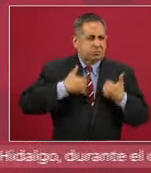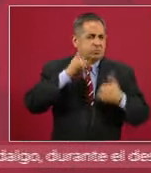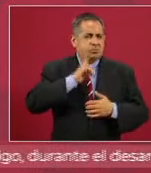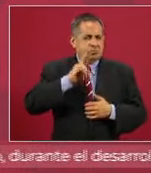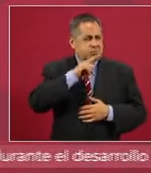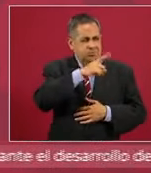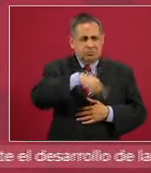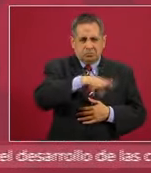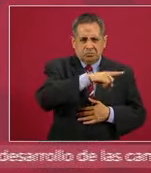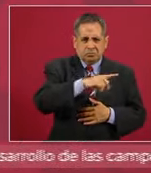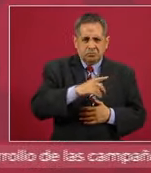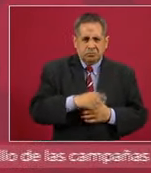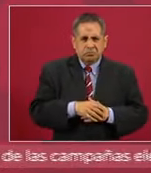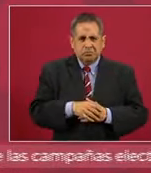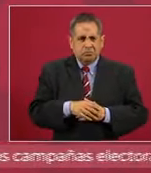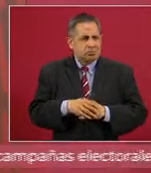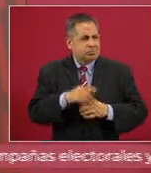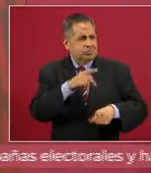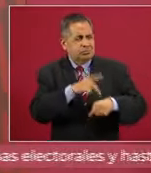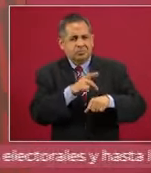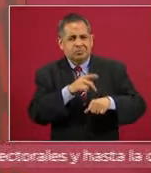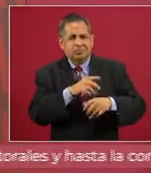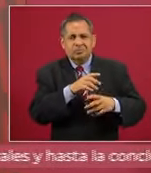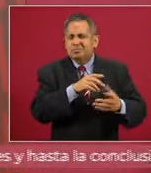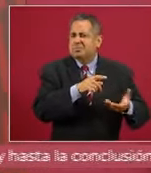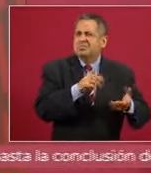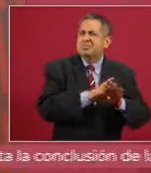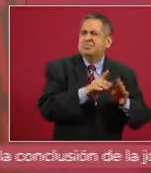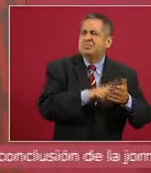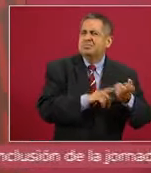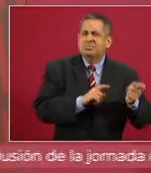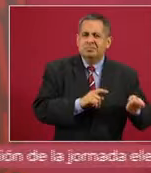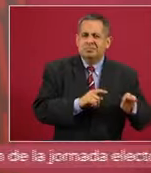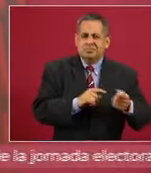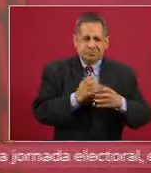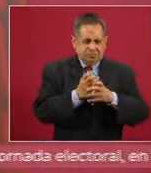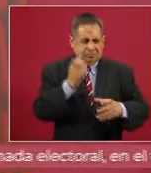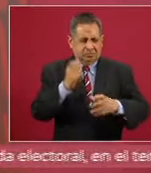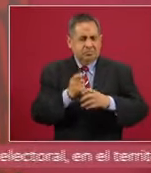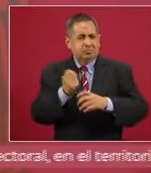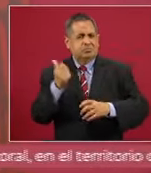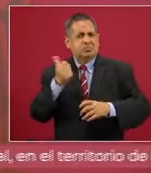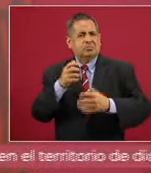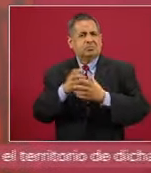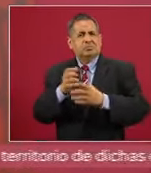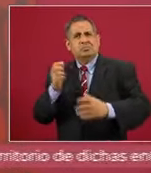tirando, llevaban bombas Molotov,